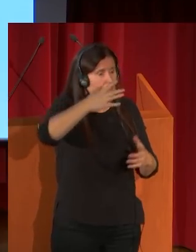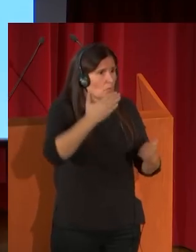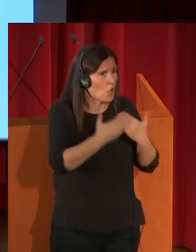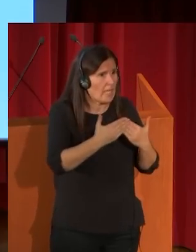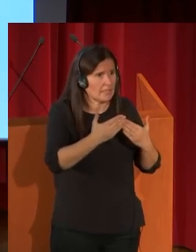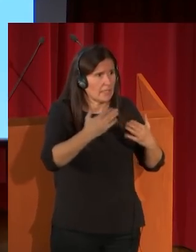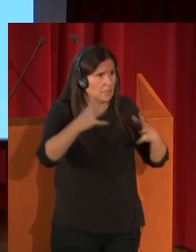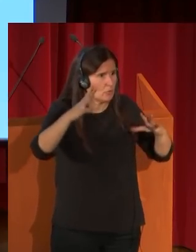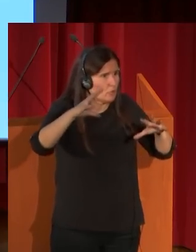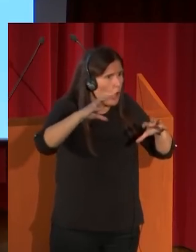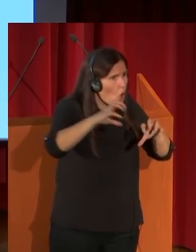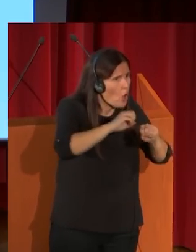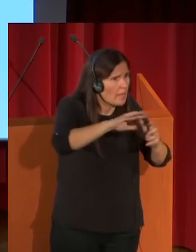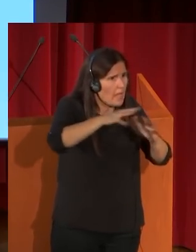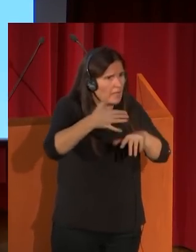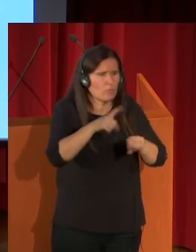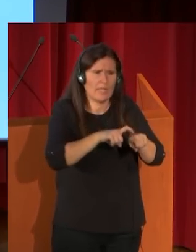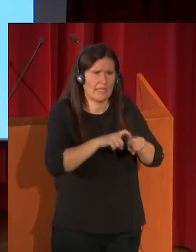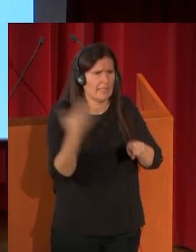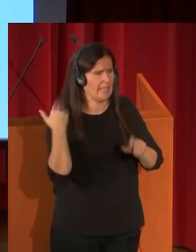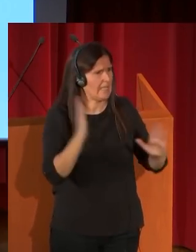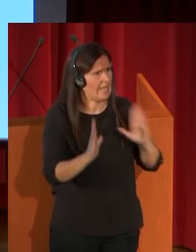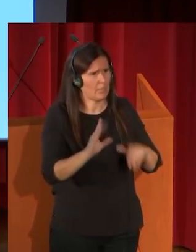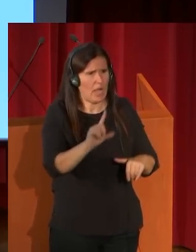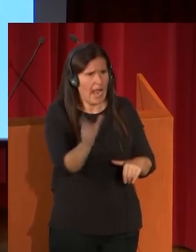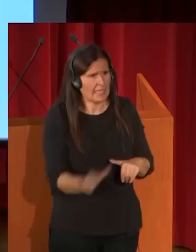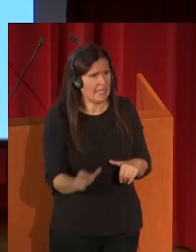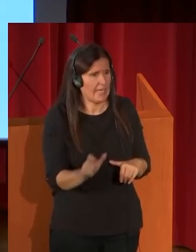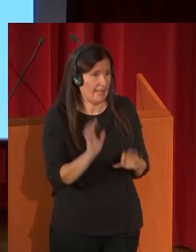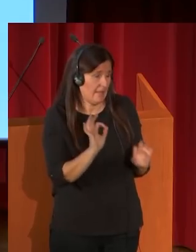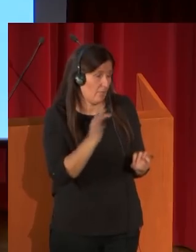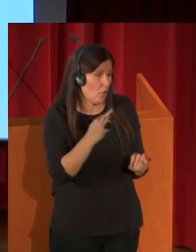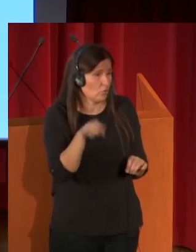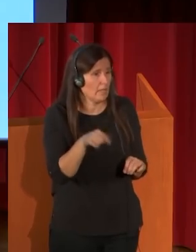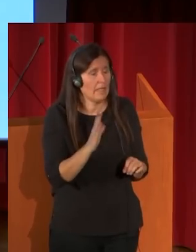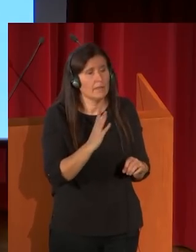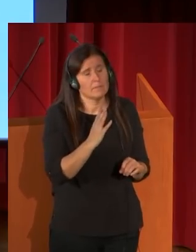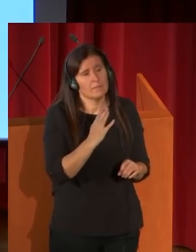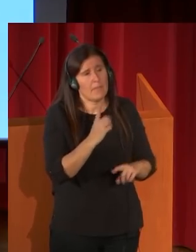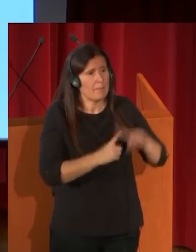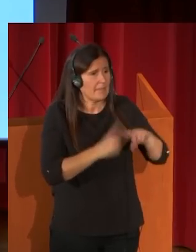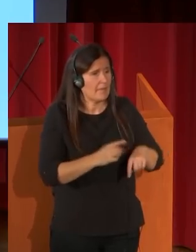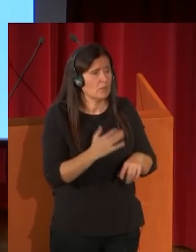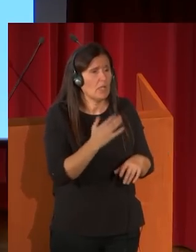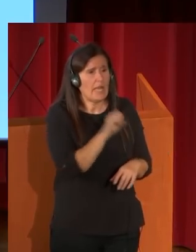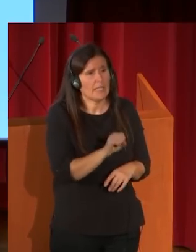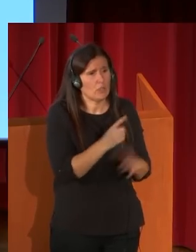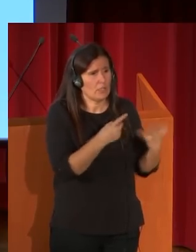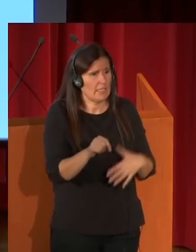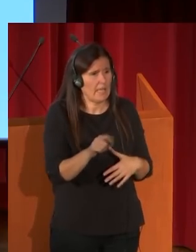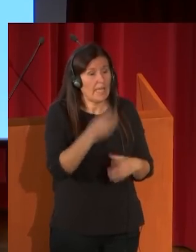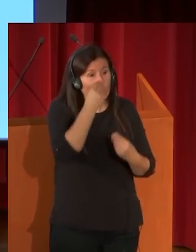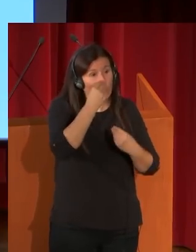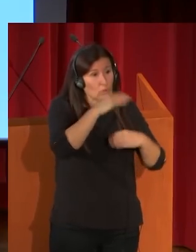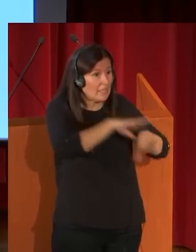es muy característico de esta etapa italiana de Fortuny, en torno a mediados de los años 60, aquí sustituye la